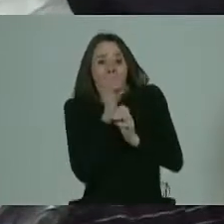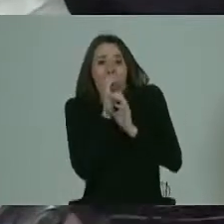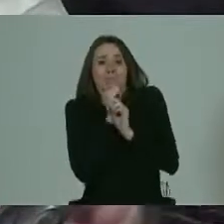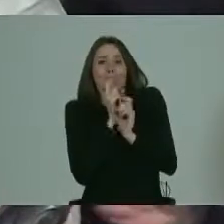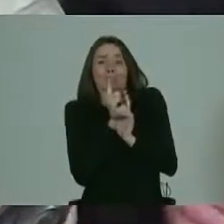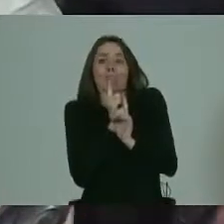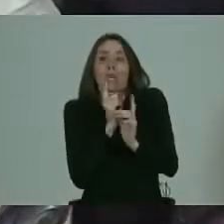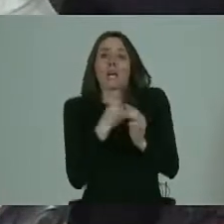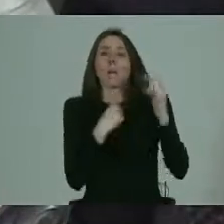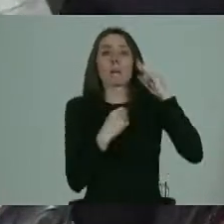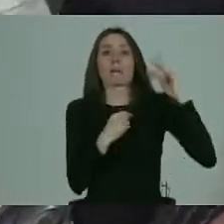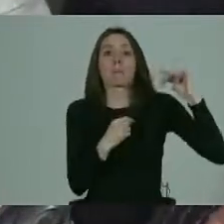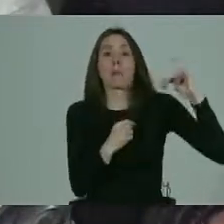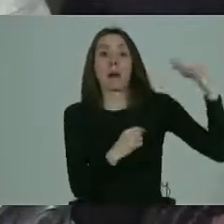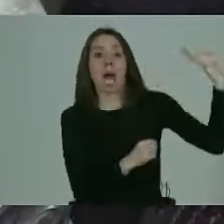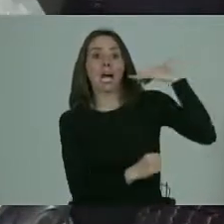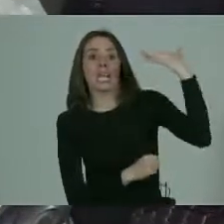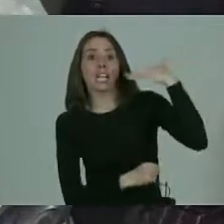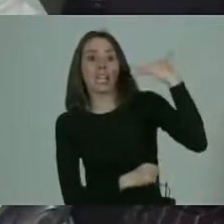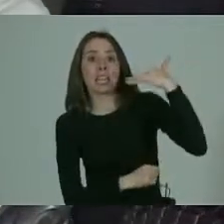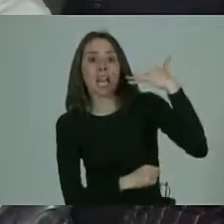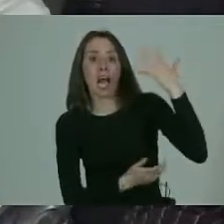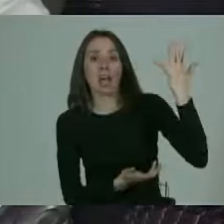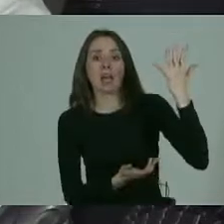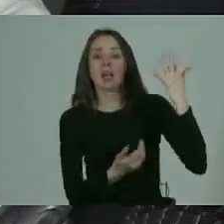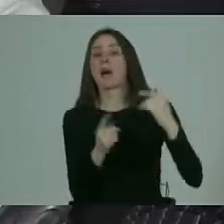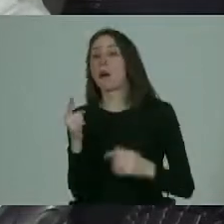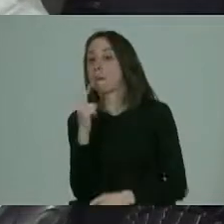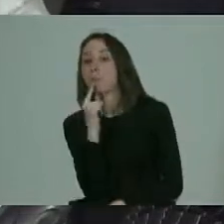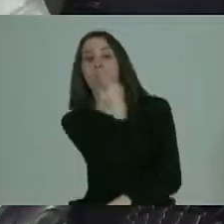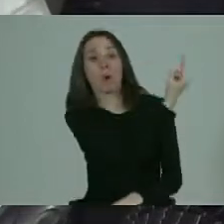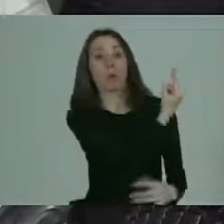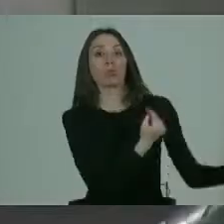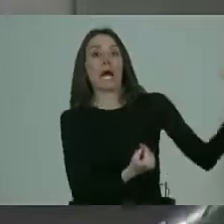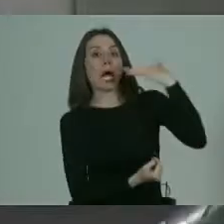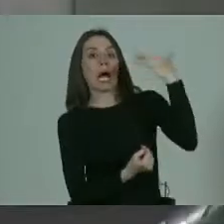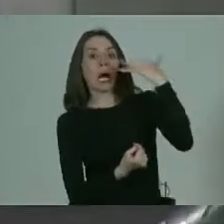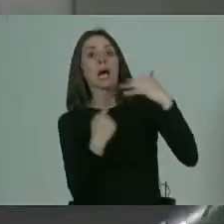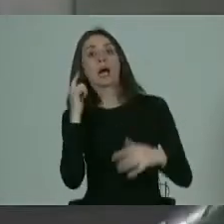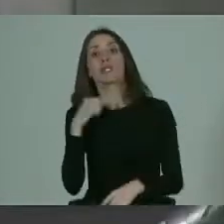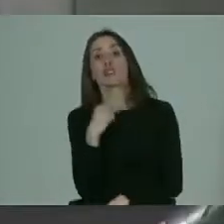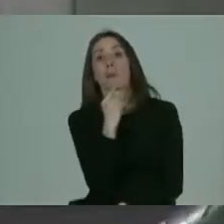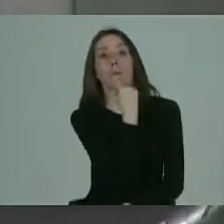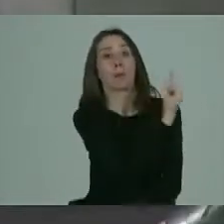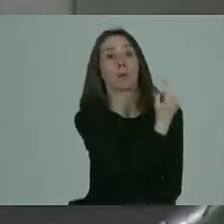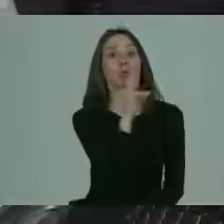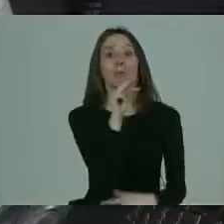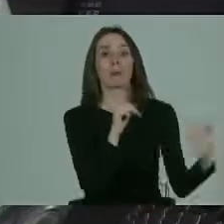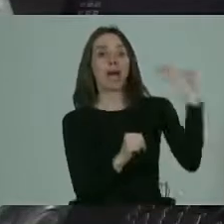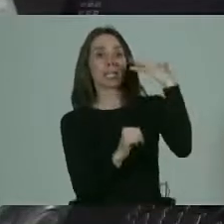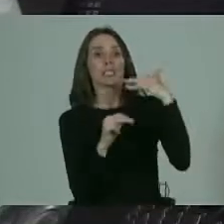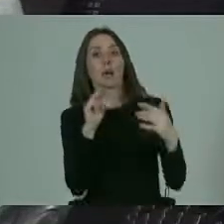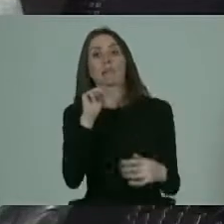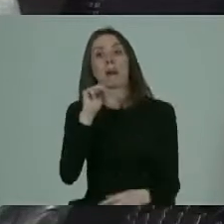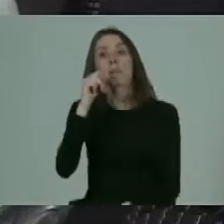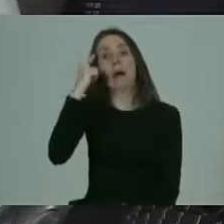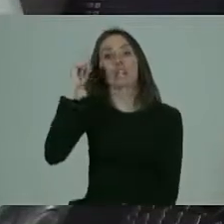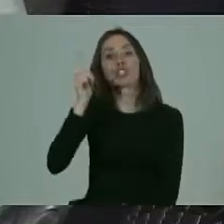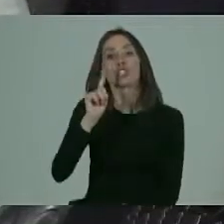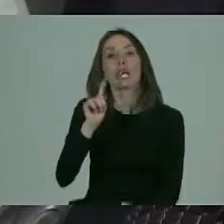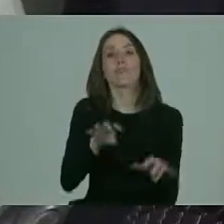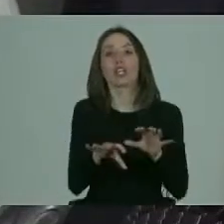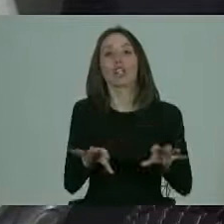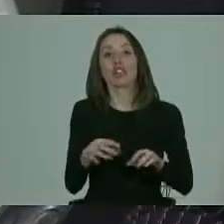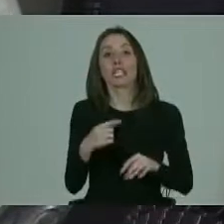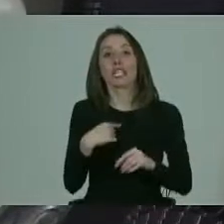Porque decía, no, es que mi mamá me va a retar. O sea, ¿cómo Por preguntar. Por preguntar. Mi mamá me va a retar. Porque mi mamá no sabe las cosas